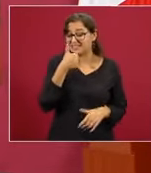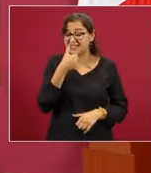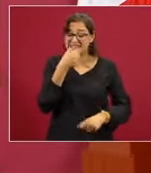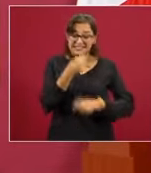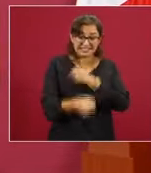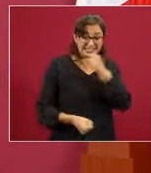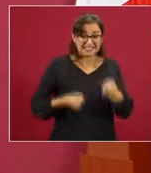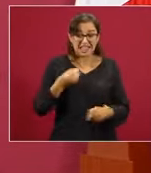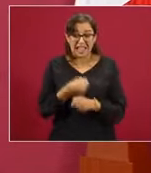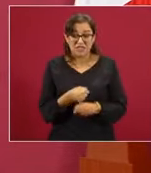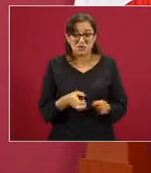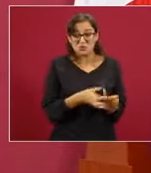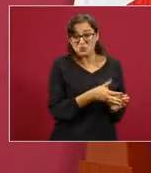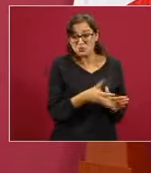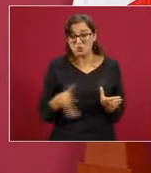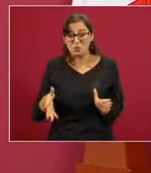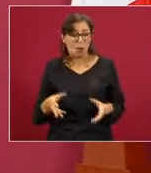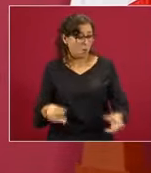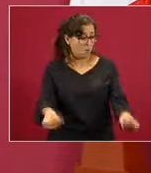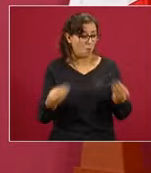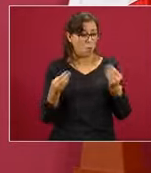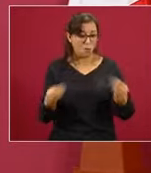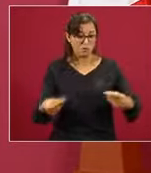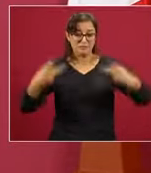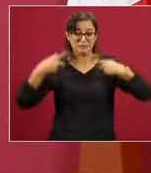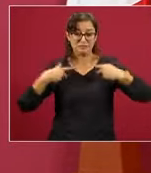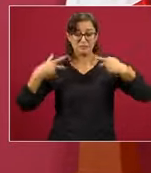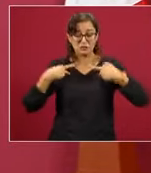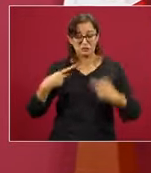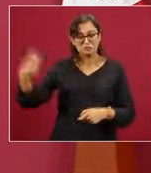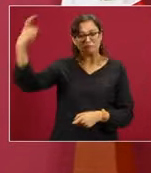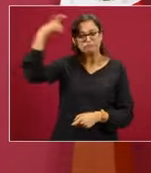entonces caló profundo.